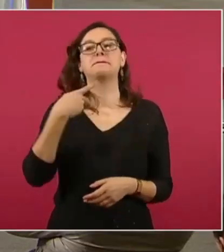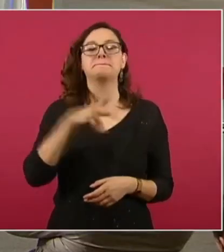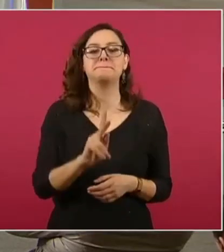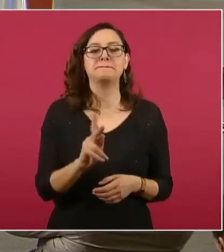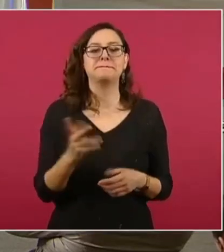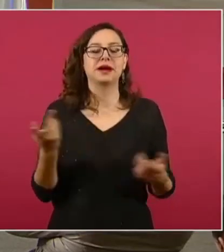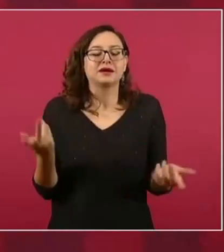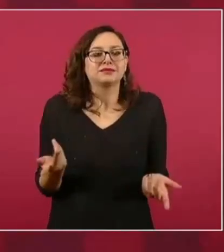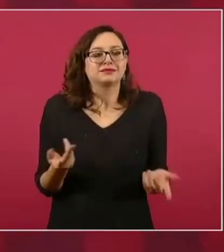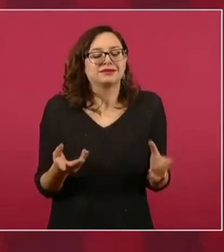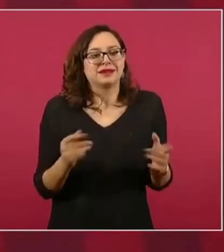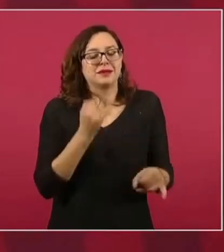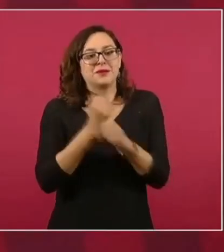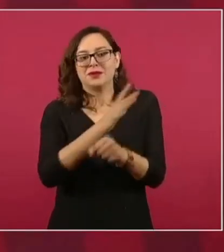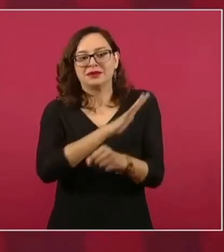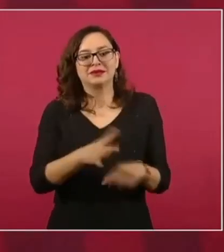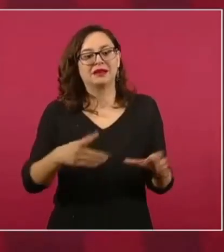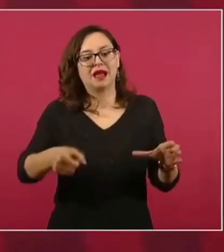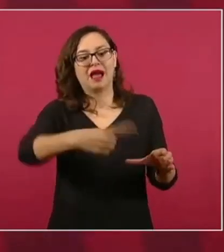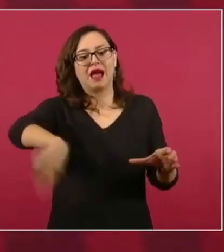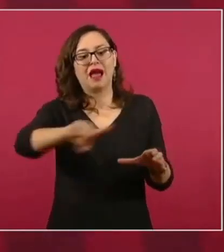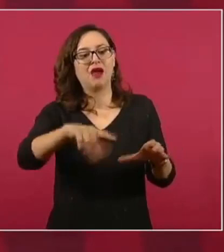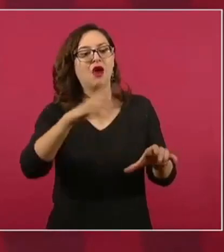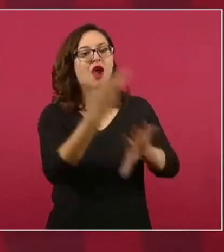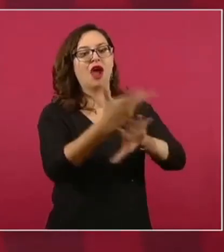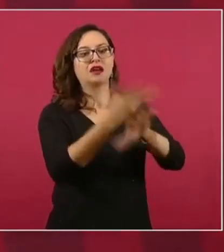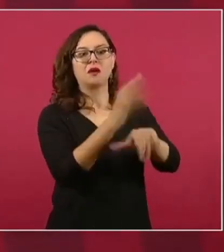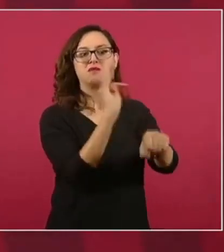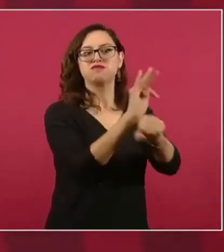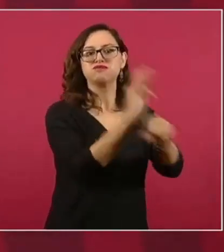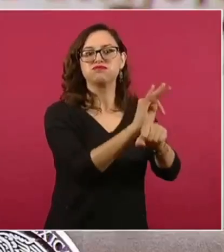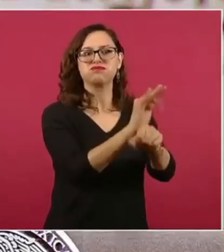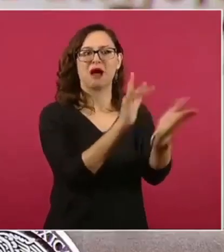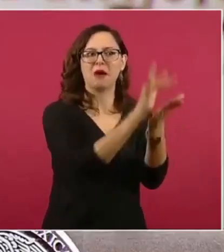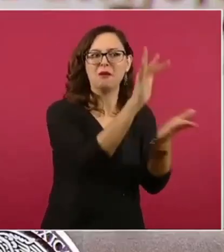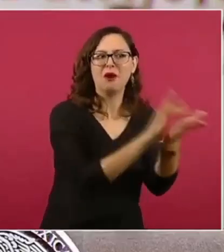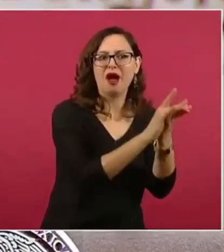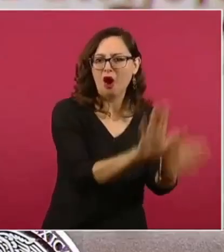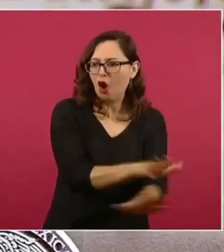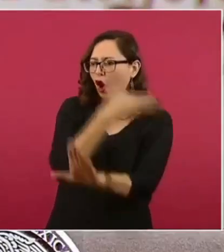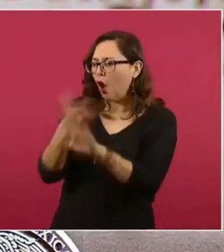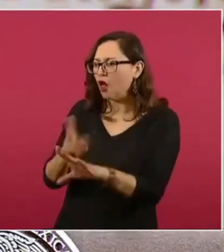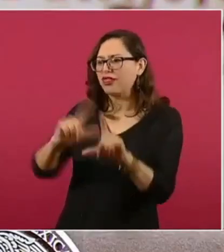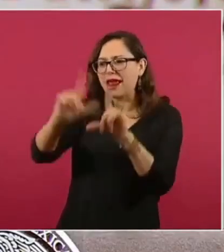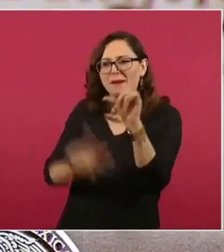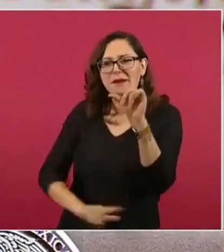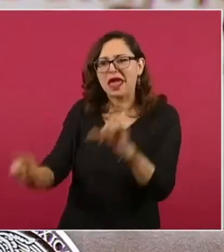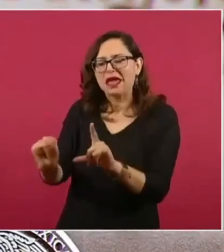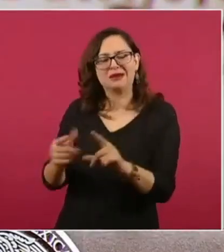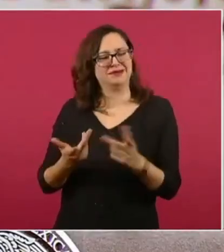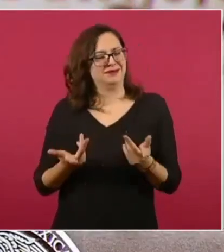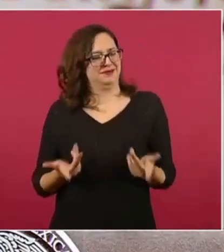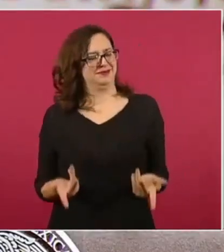intereses extranjeros en materia energética. Felices si sancionan a México. El presidente Andrés Manuel López Obrador